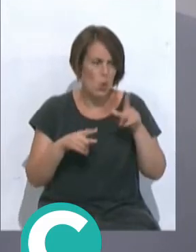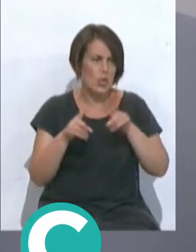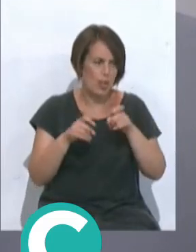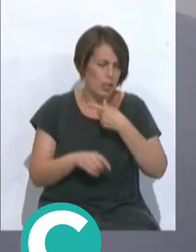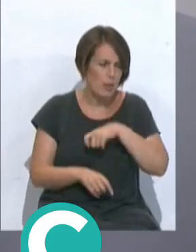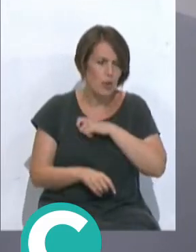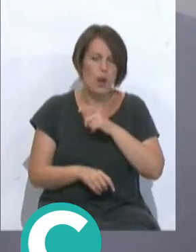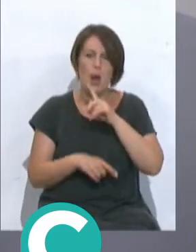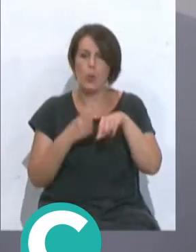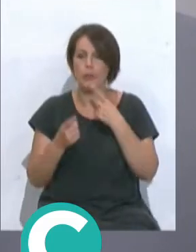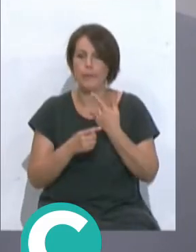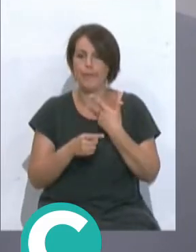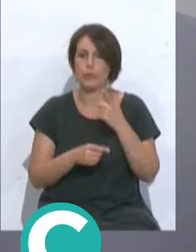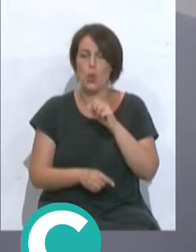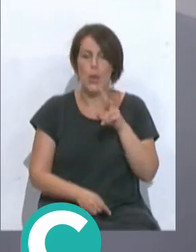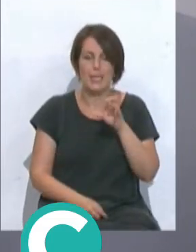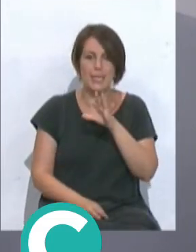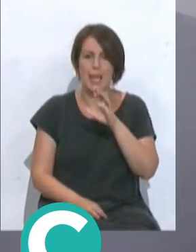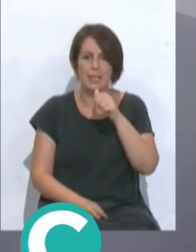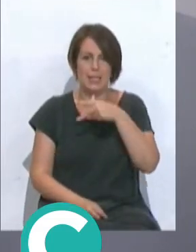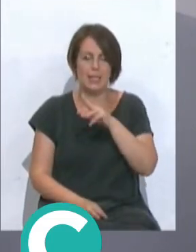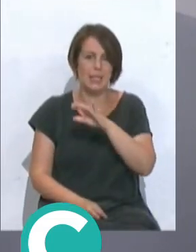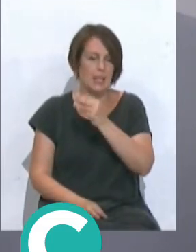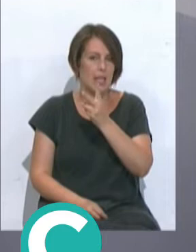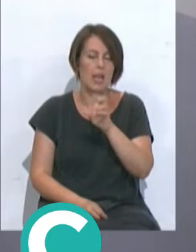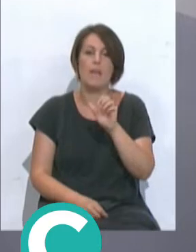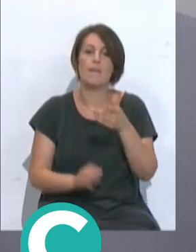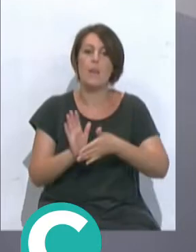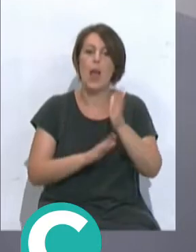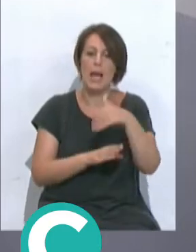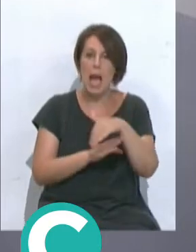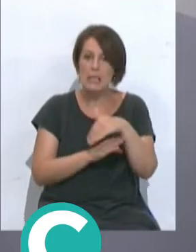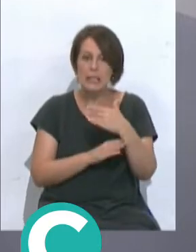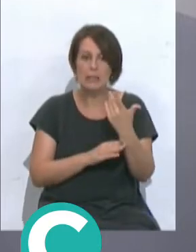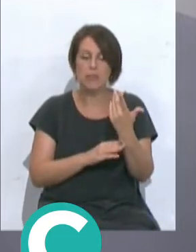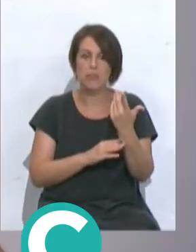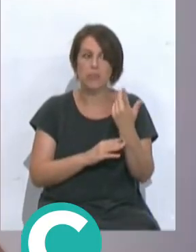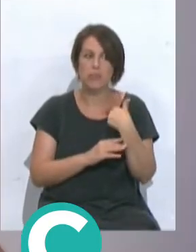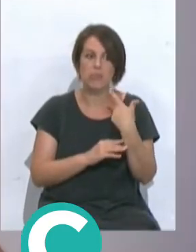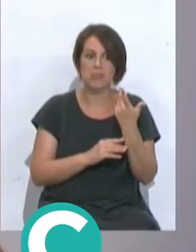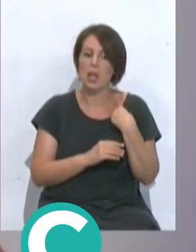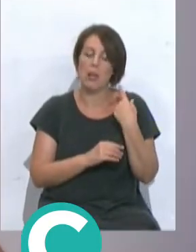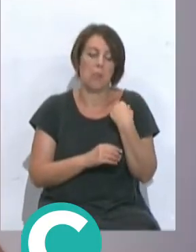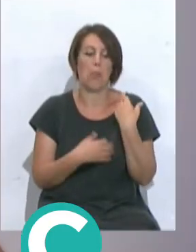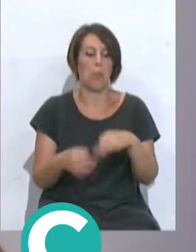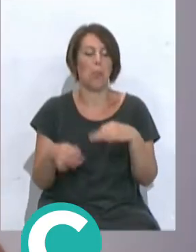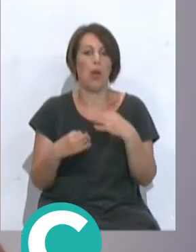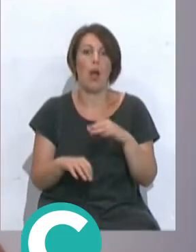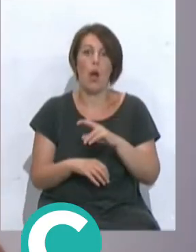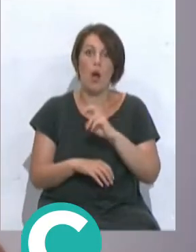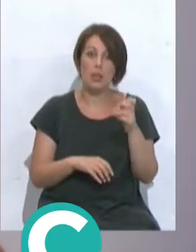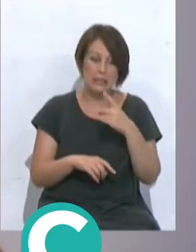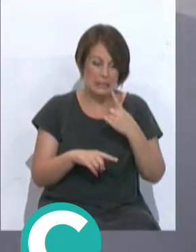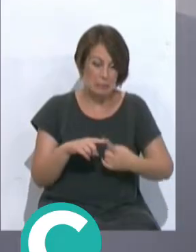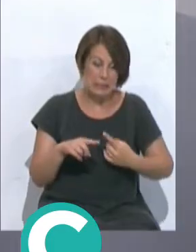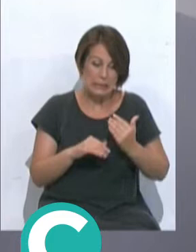española ahora con Colbis Enrique en su última etapa te lo encuentras por la calle y no se le sube la cabeza que cualquier otro llegando a la mitad de la mitad de